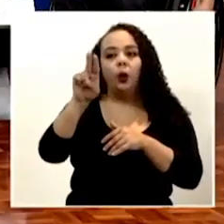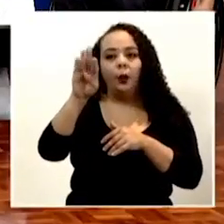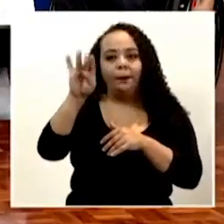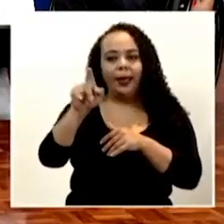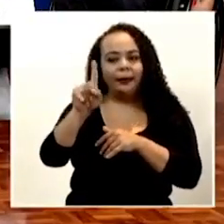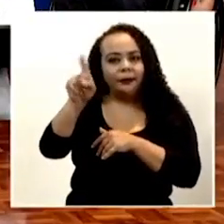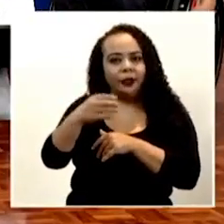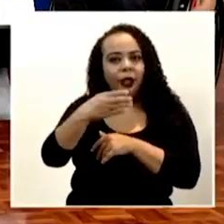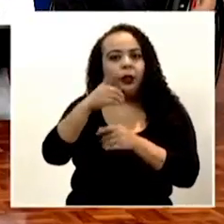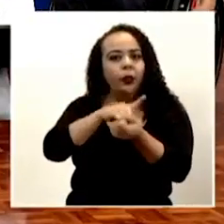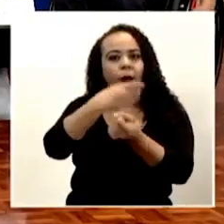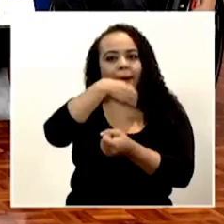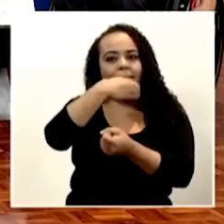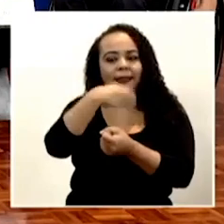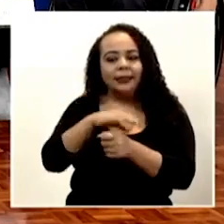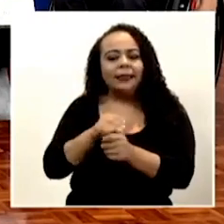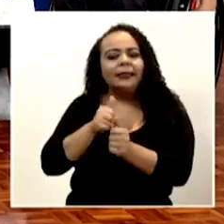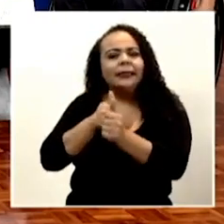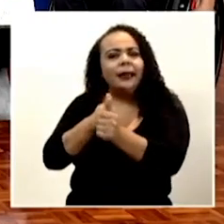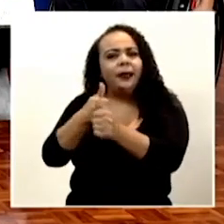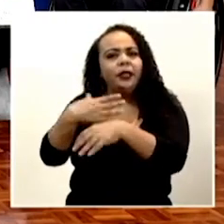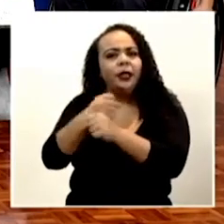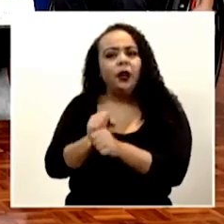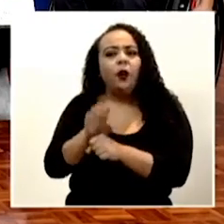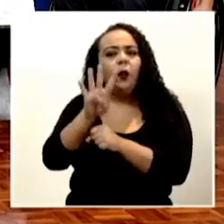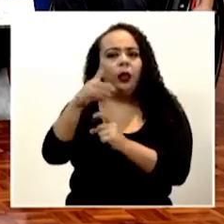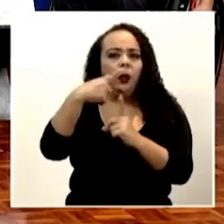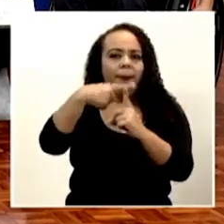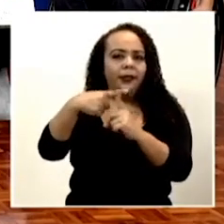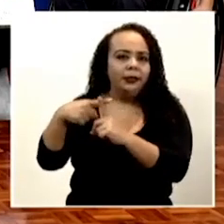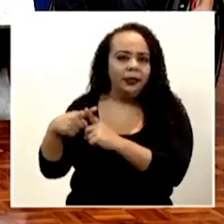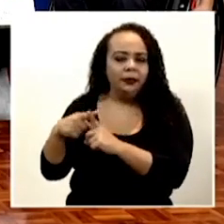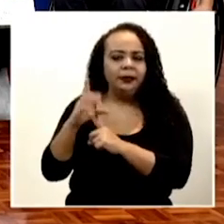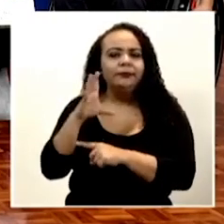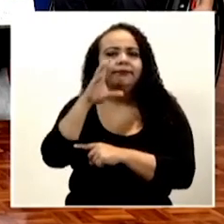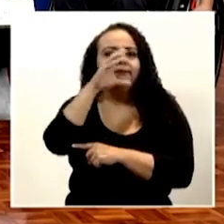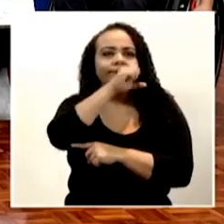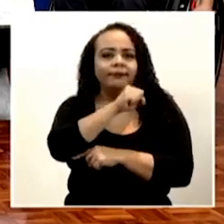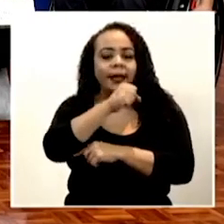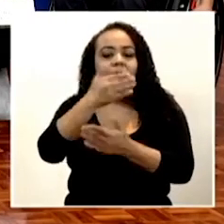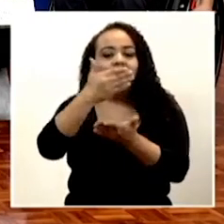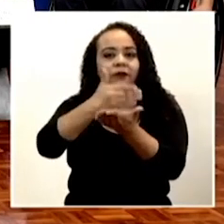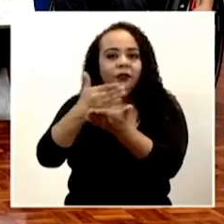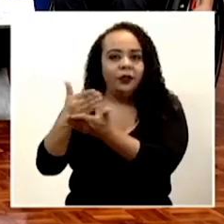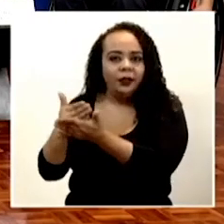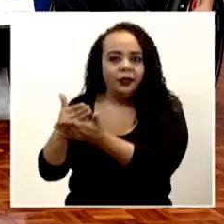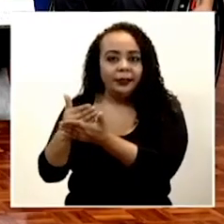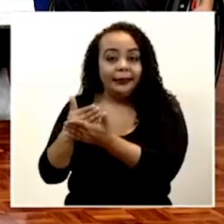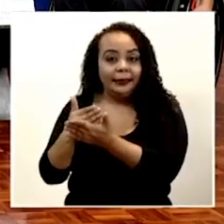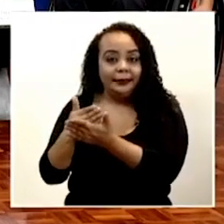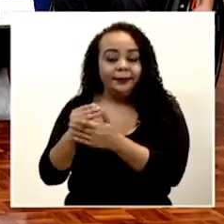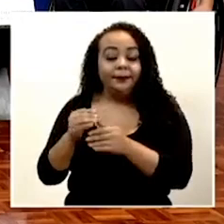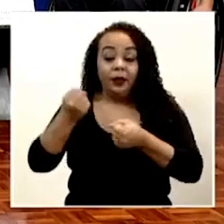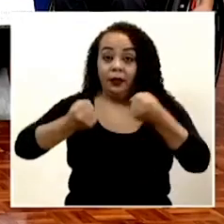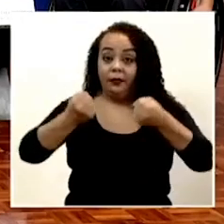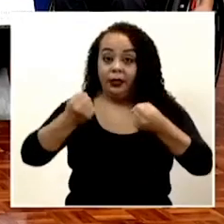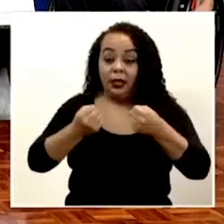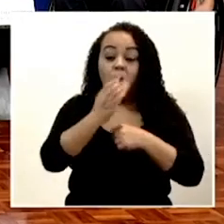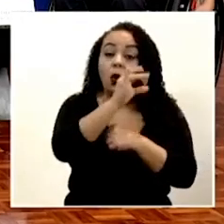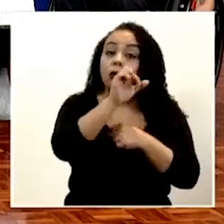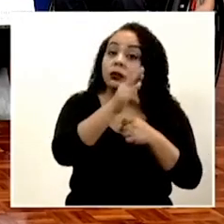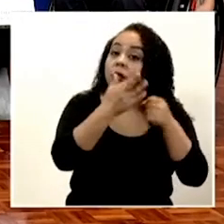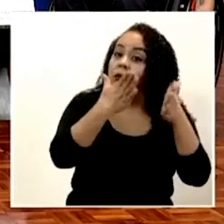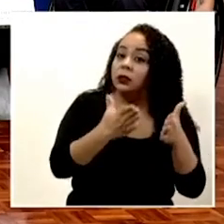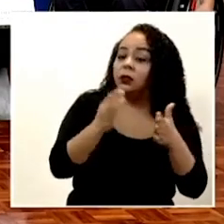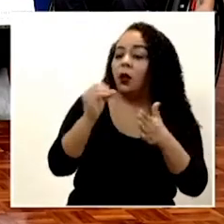Macaya. ¿Qué seguimiento se le ha dado a los cuatro positivos detectados en puestos fronterizos terrestres? ¿Son costavicenses